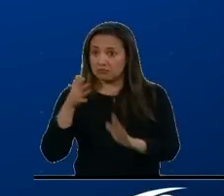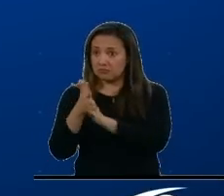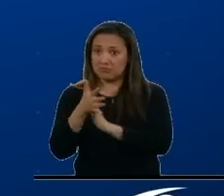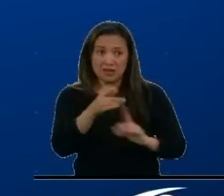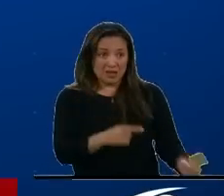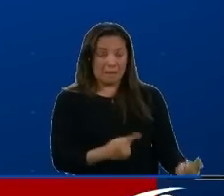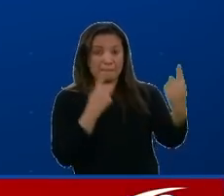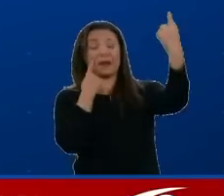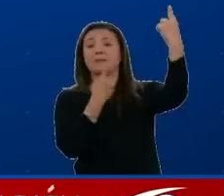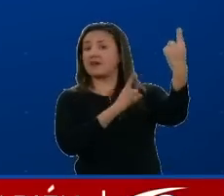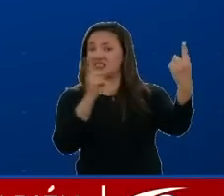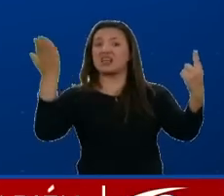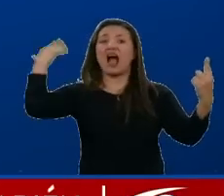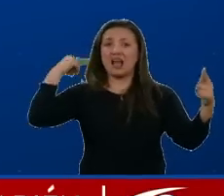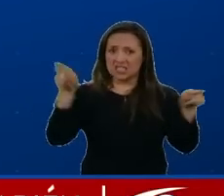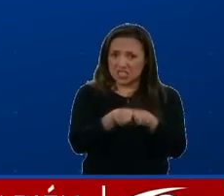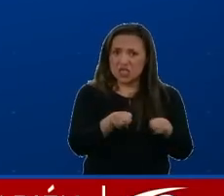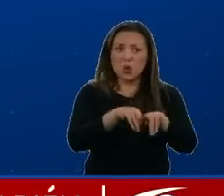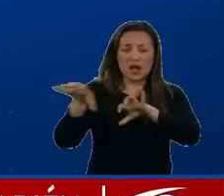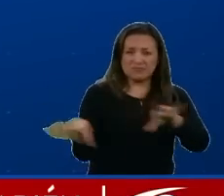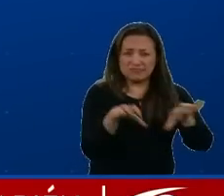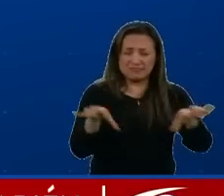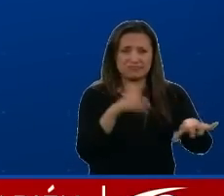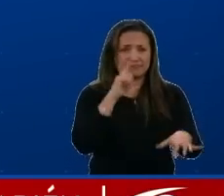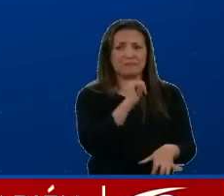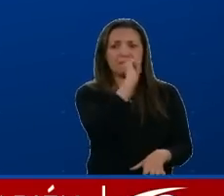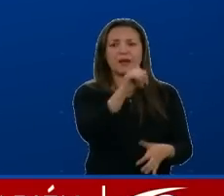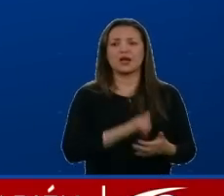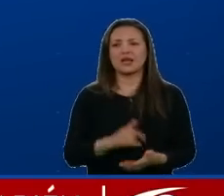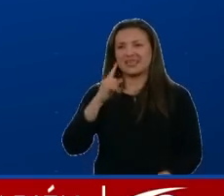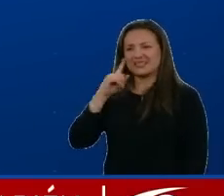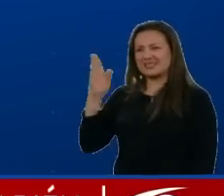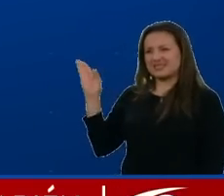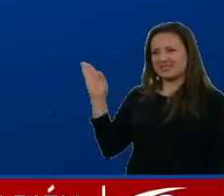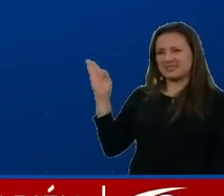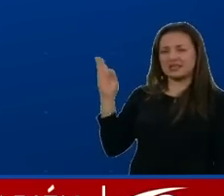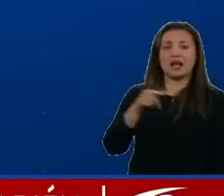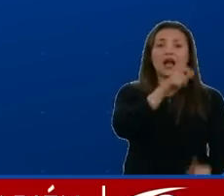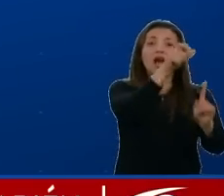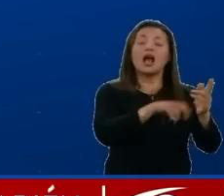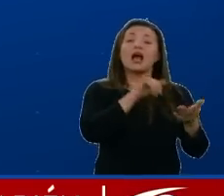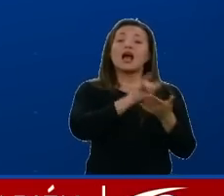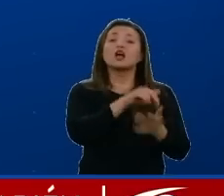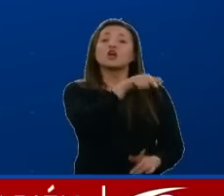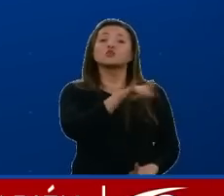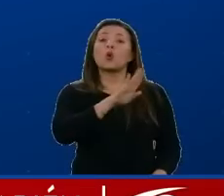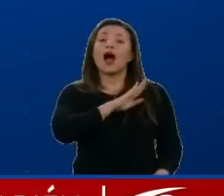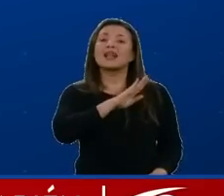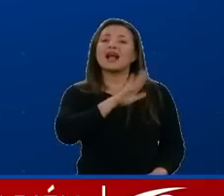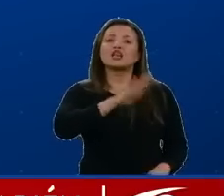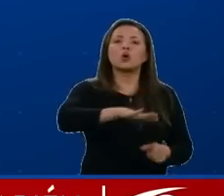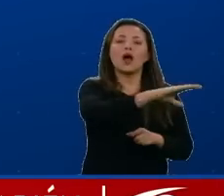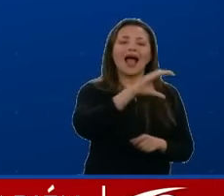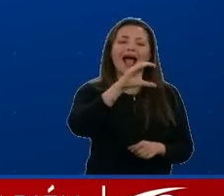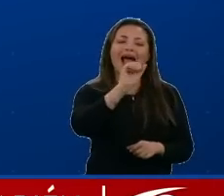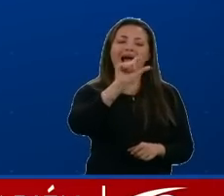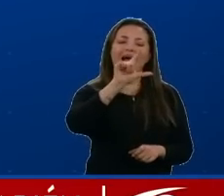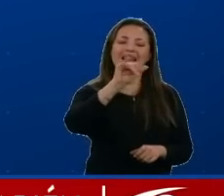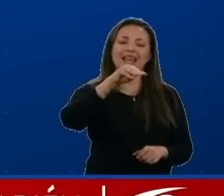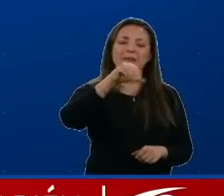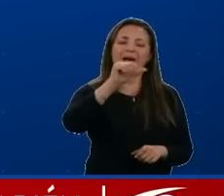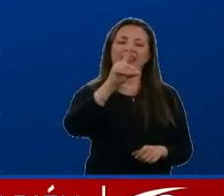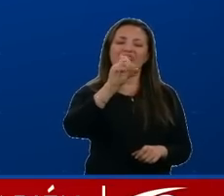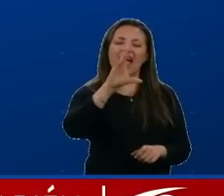Esta imagen de Martín Alfonso Mejía, alcalde de Calima de Arién en estado de alicordamiento y desnudo en una discoteca del municipio,